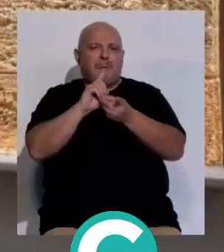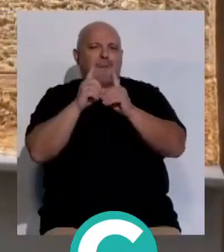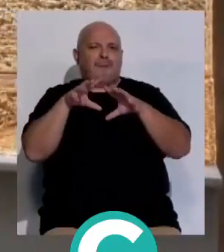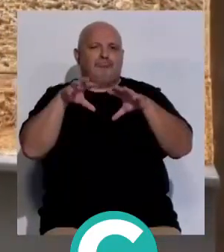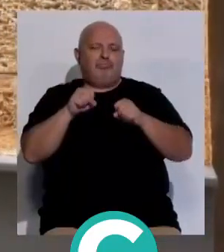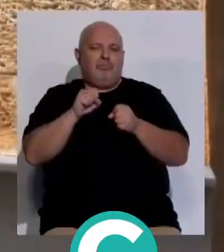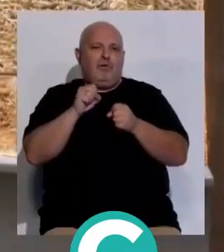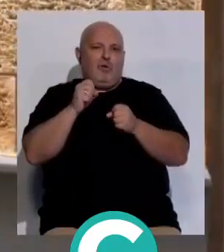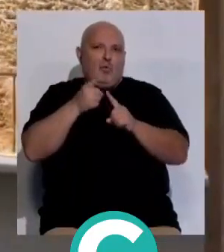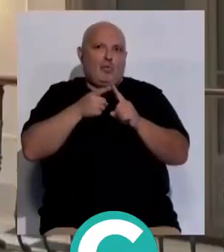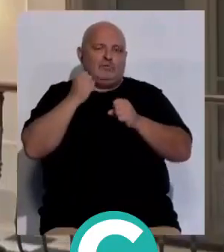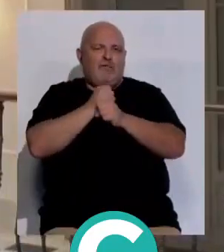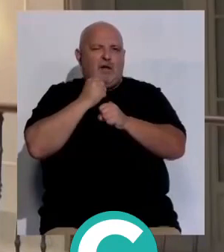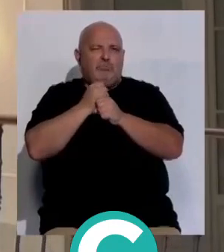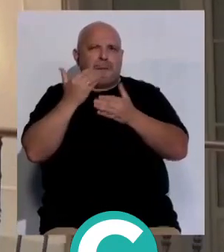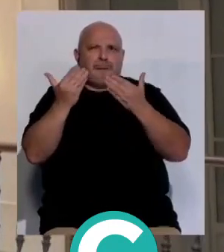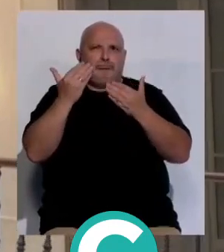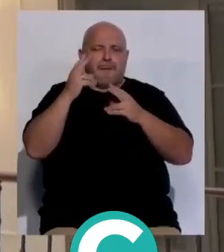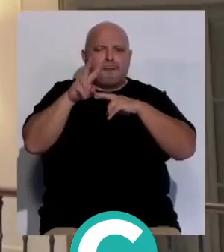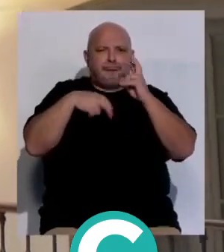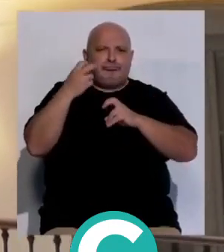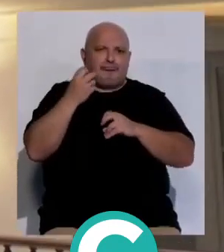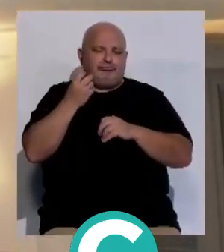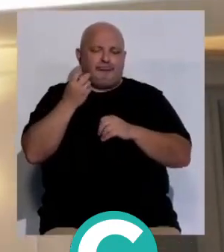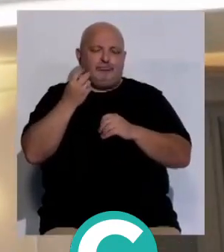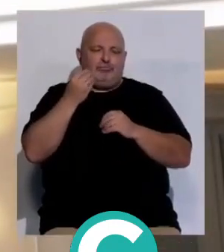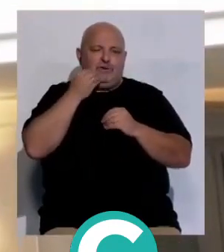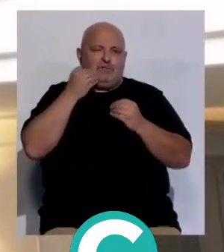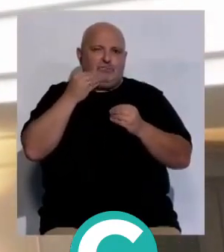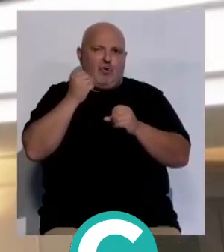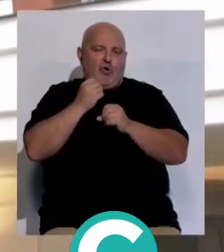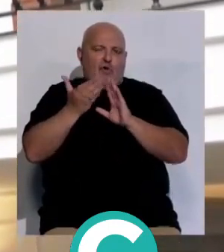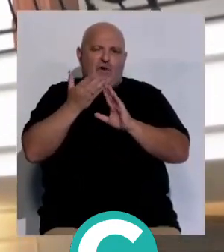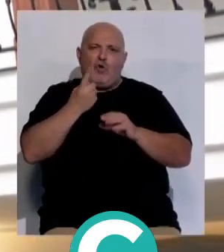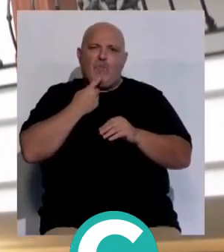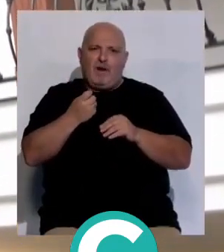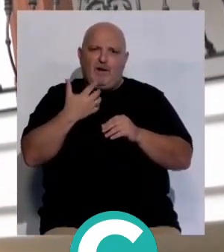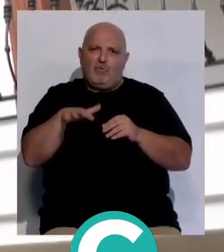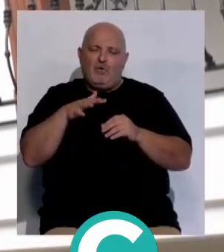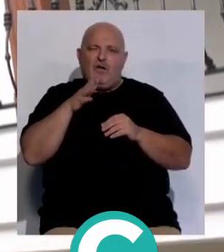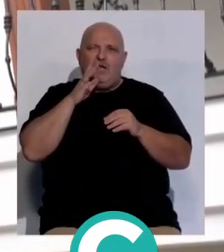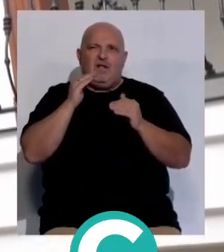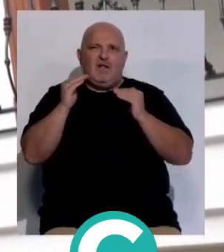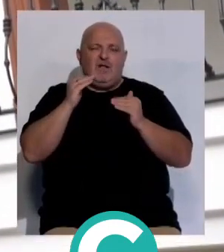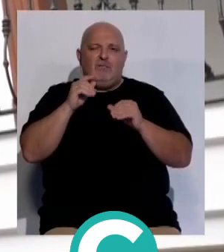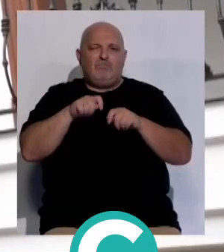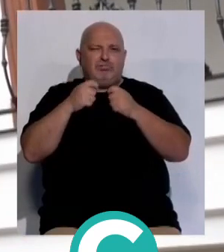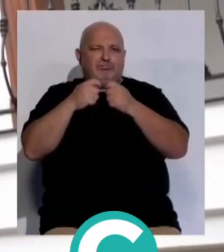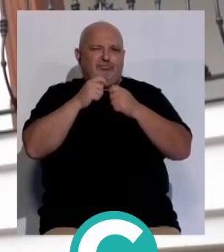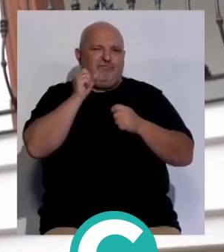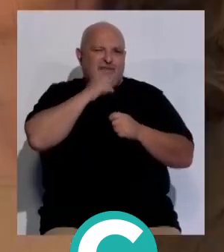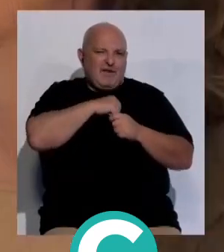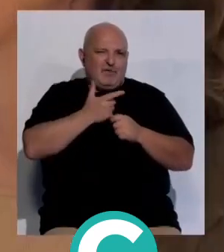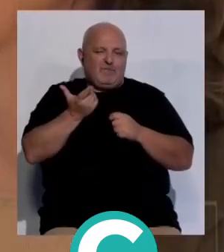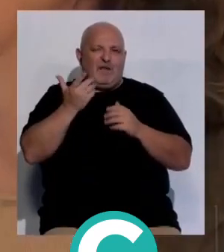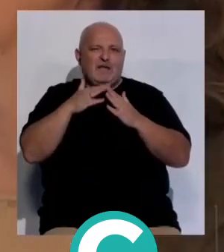sujetos a un minucioso trabajo de restauración patrimonial. Ha sido una obra muy compleja por el estado en el que se encontraba el inmueble. Era